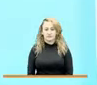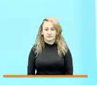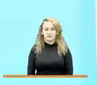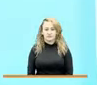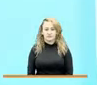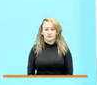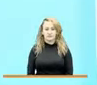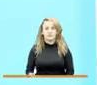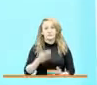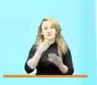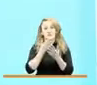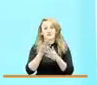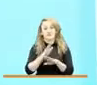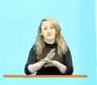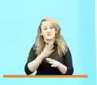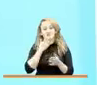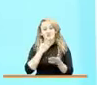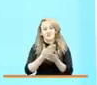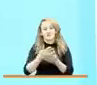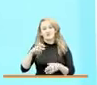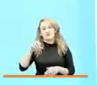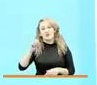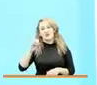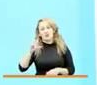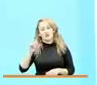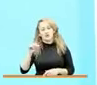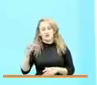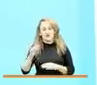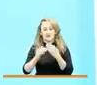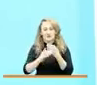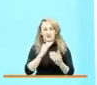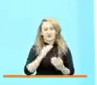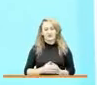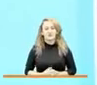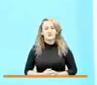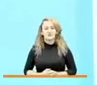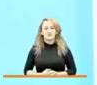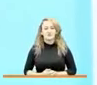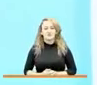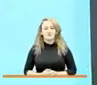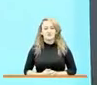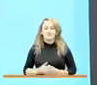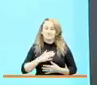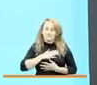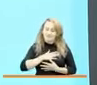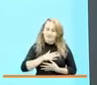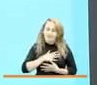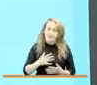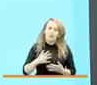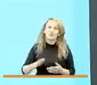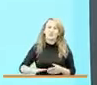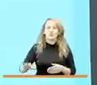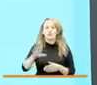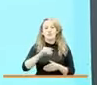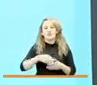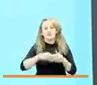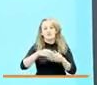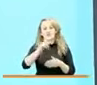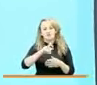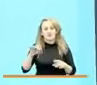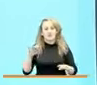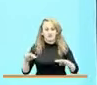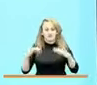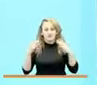Buenas tardes. Gracias, Paola. Por la invitación. Un saludo a todas las personas que siguen esta